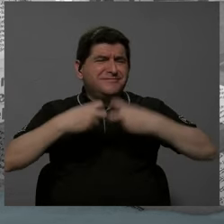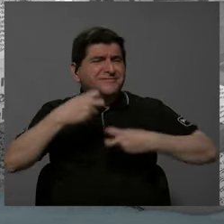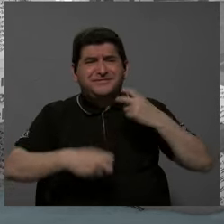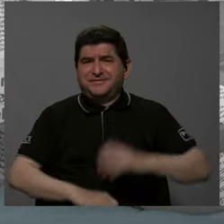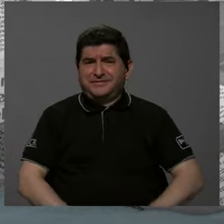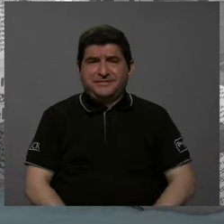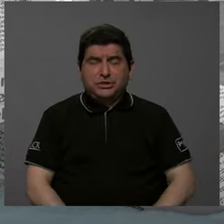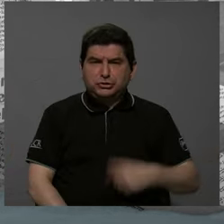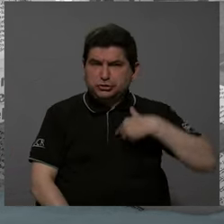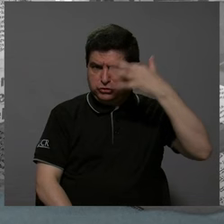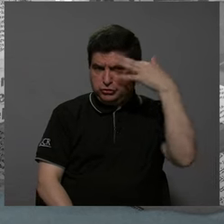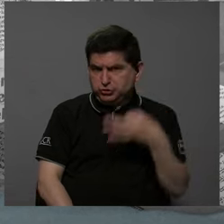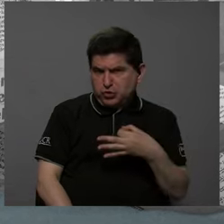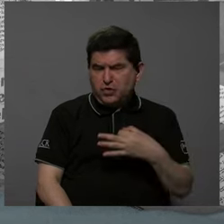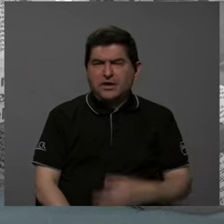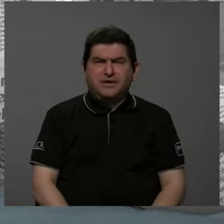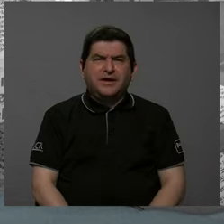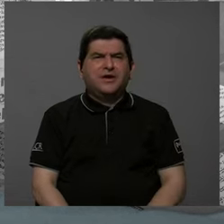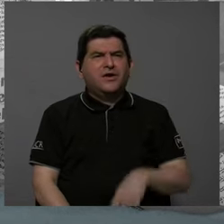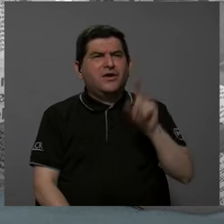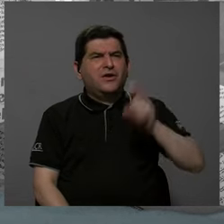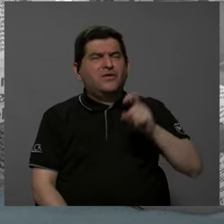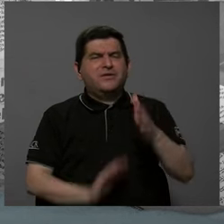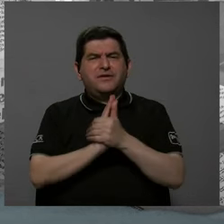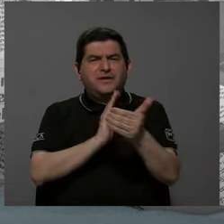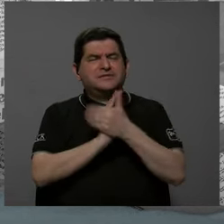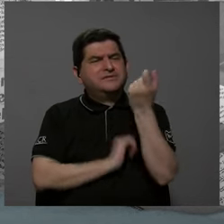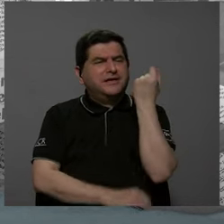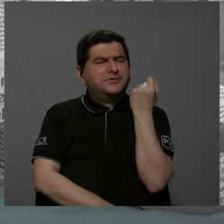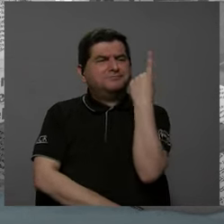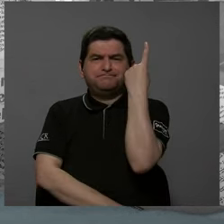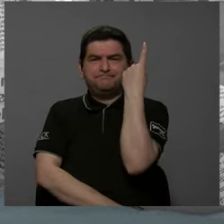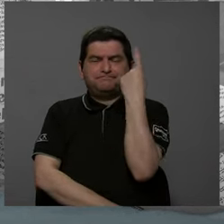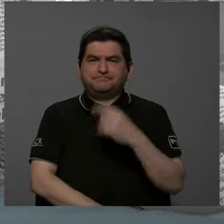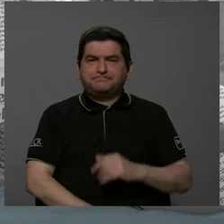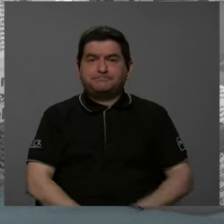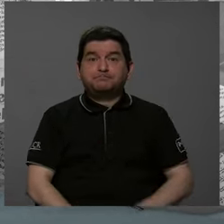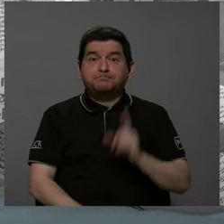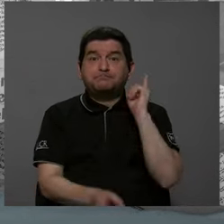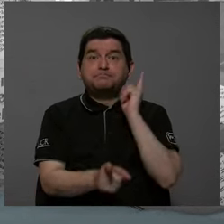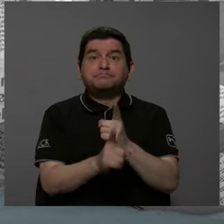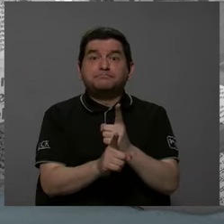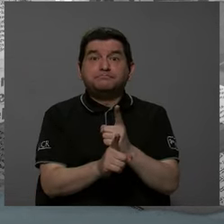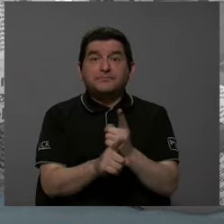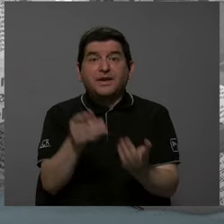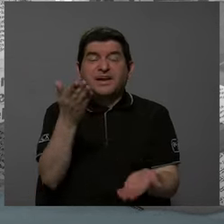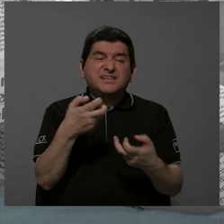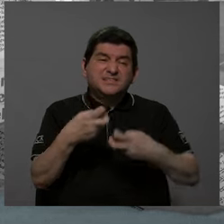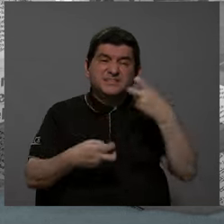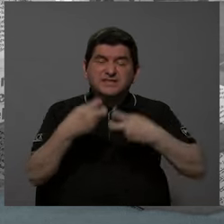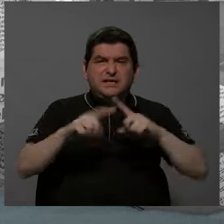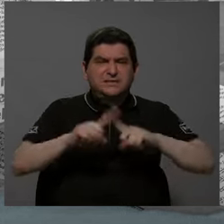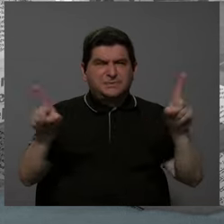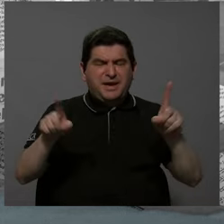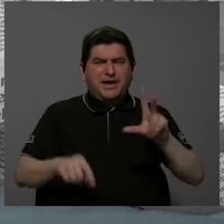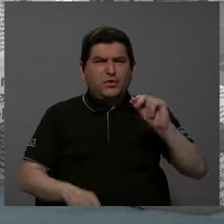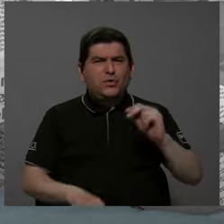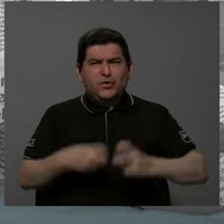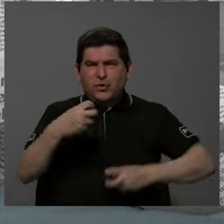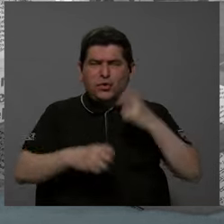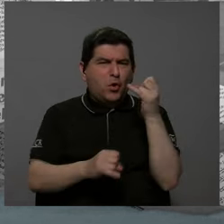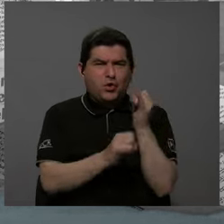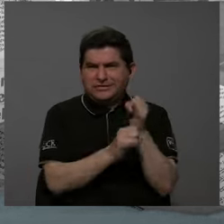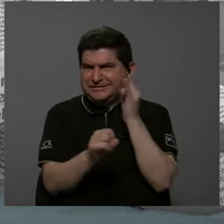Y yo creo que tenemos que tener la capacidad de entender que efectivamente puede haber habido problemas, pero no es un problema de la